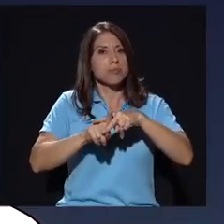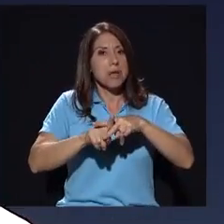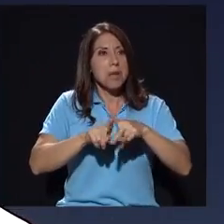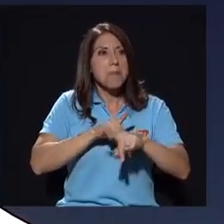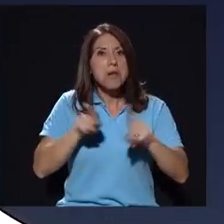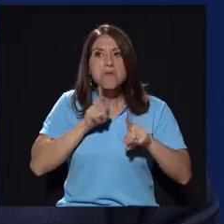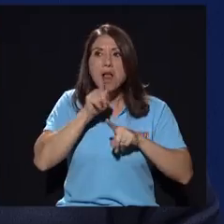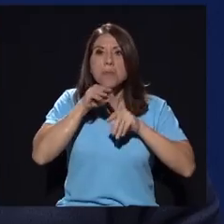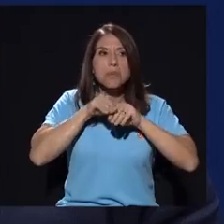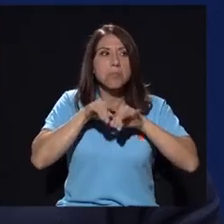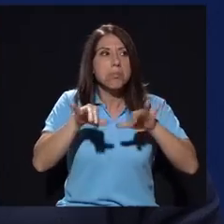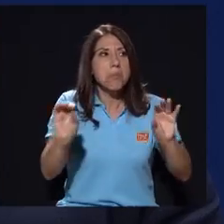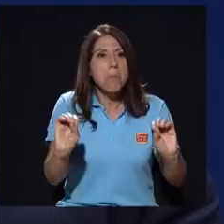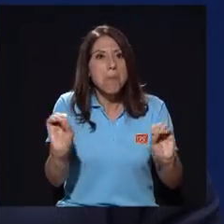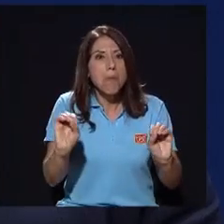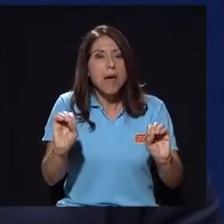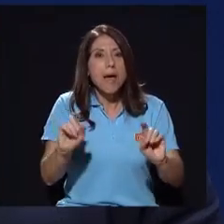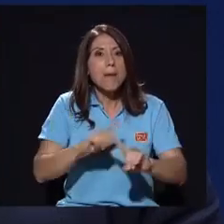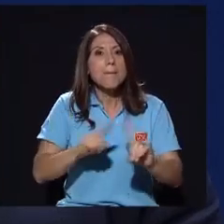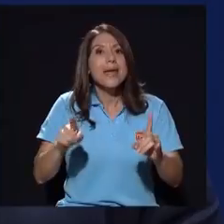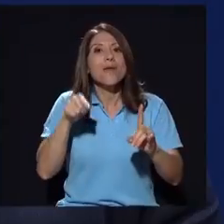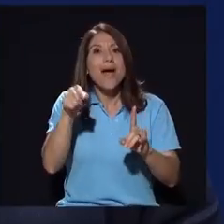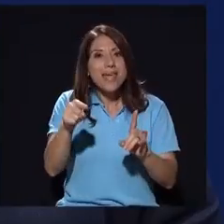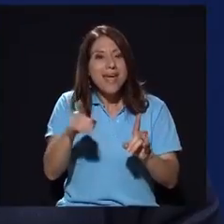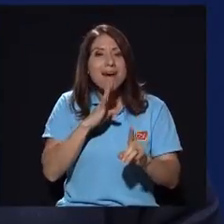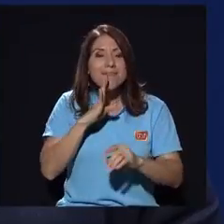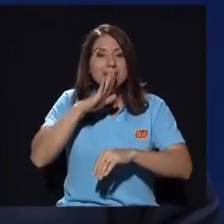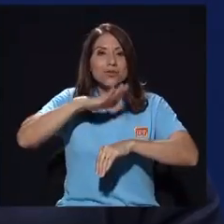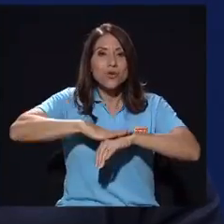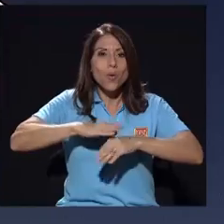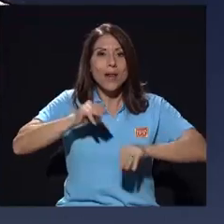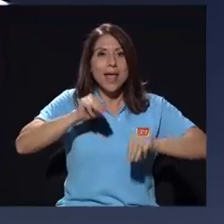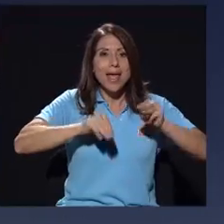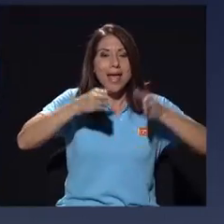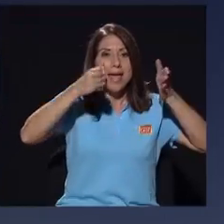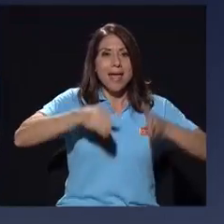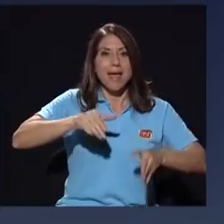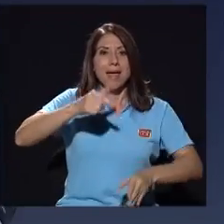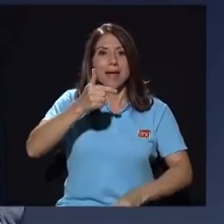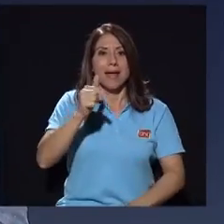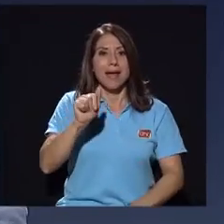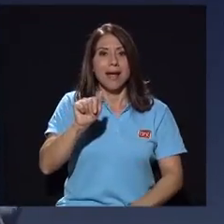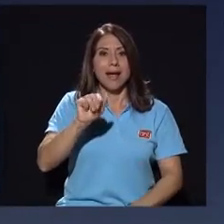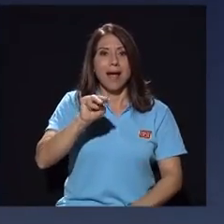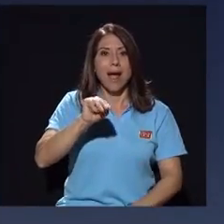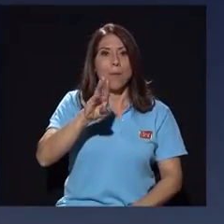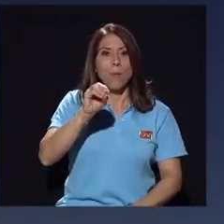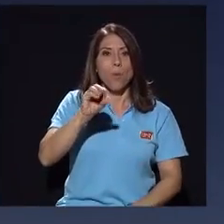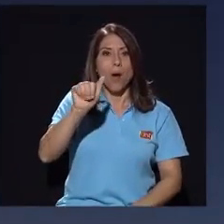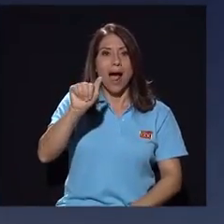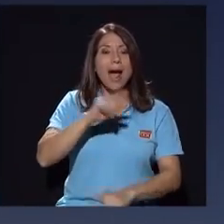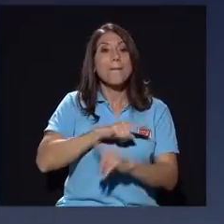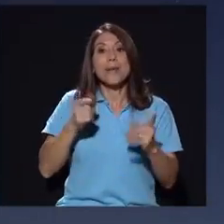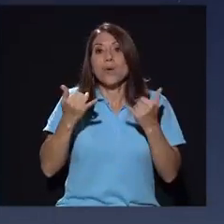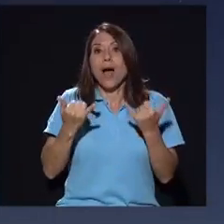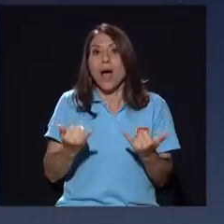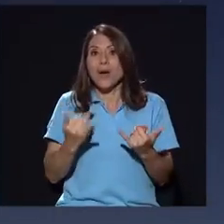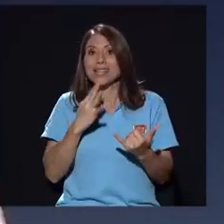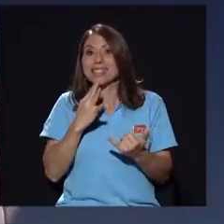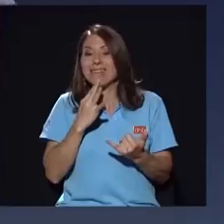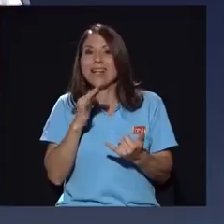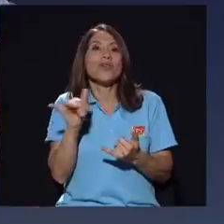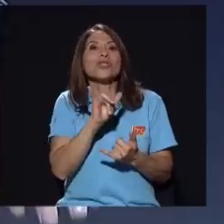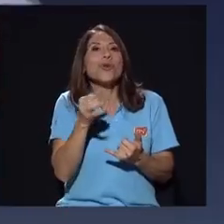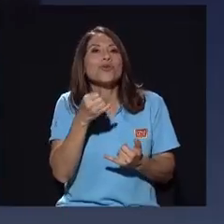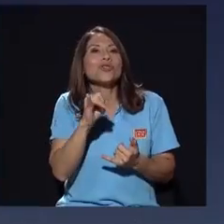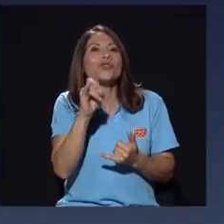diciendo cosas muy fuertes de Gamboa. Y ahora, en este otro momento, cuando vos empezás, es como si estuvieras sacando el tiranosario, un dinosaurio,